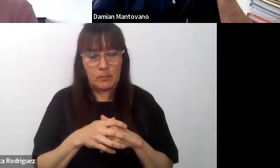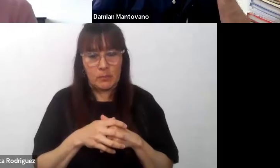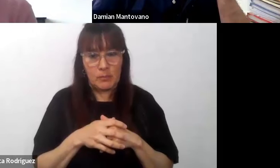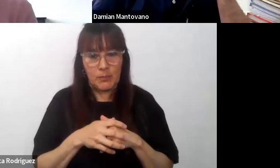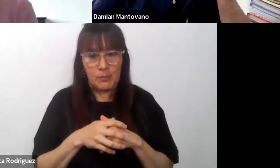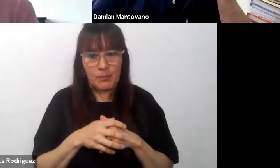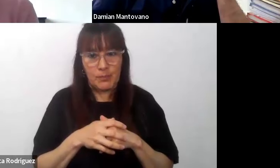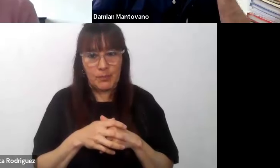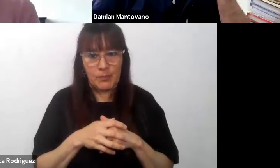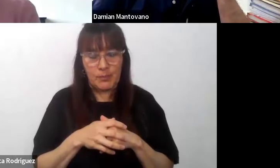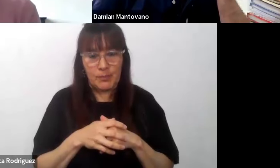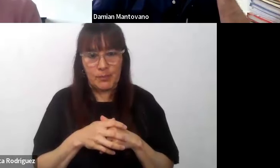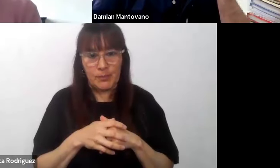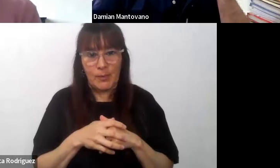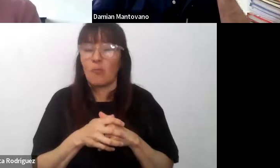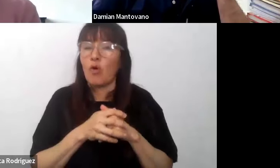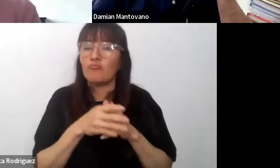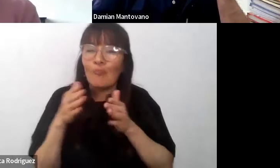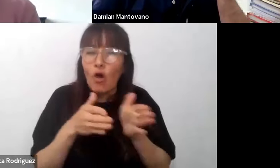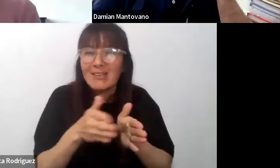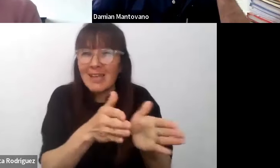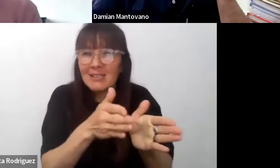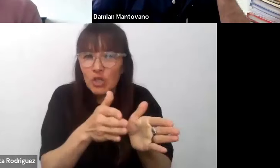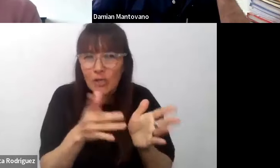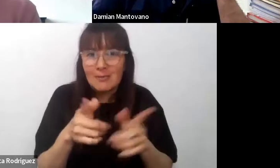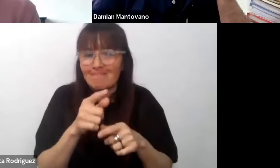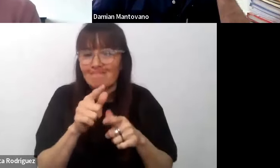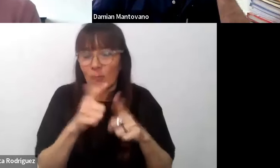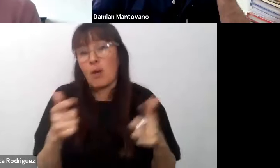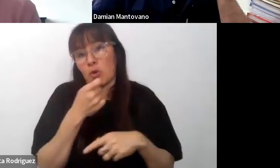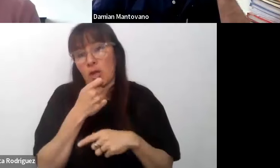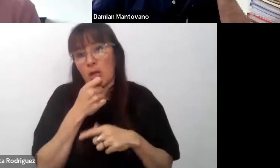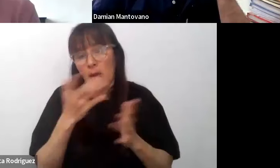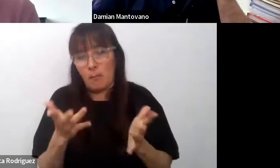no llegó a ciertas orientaciones es decir si queremos que